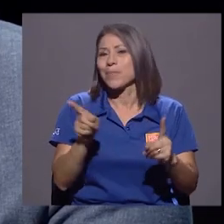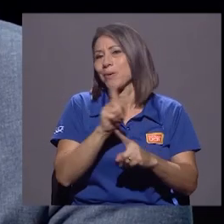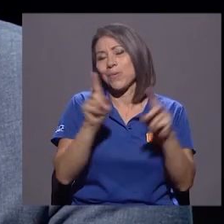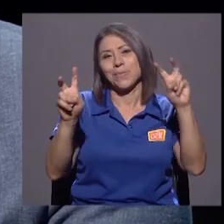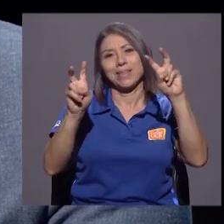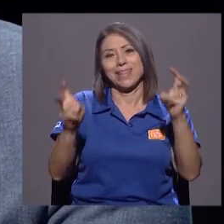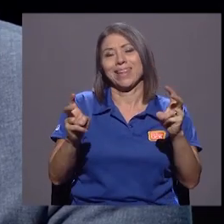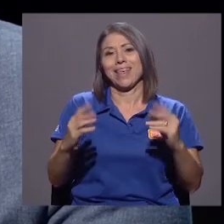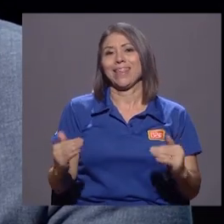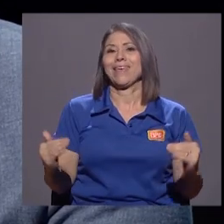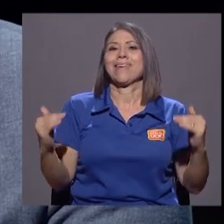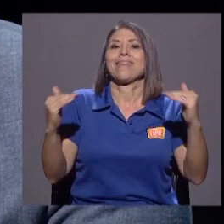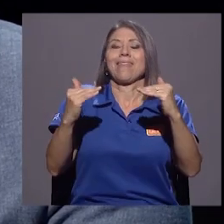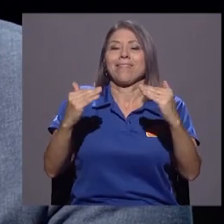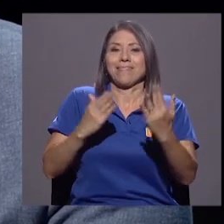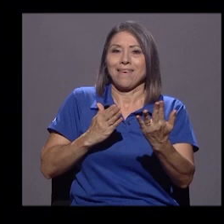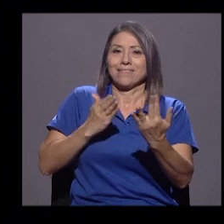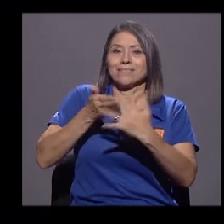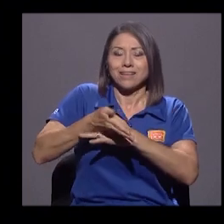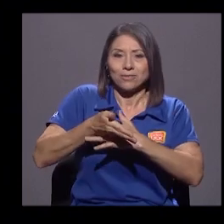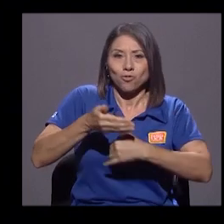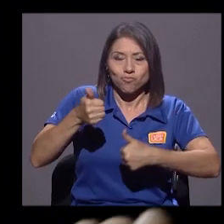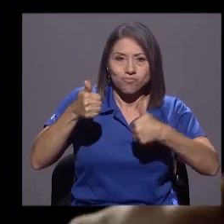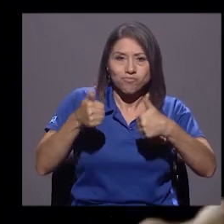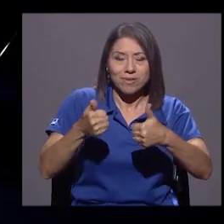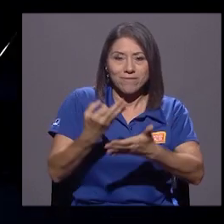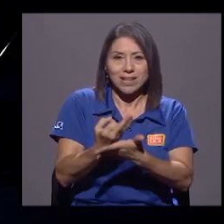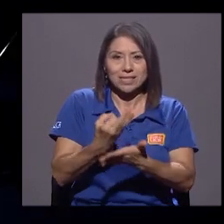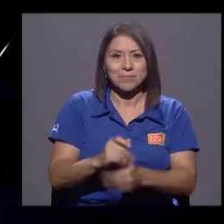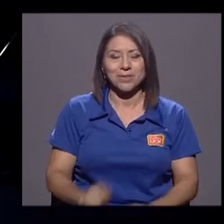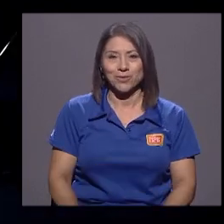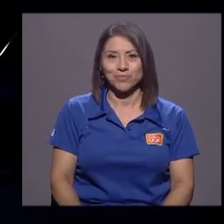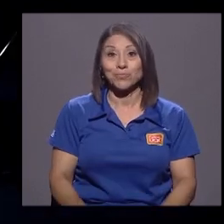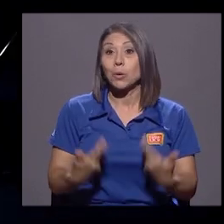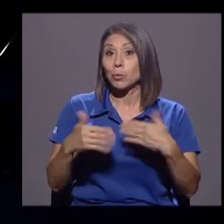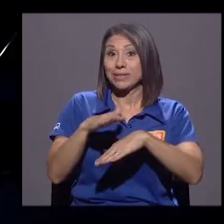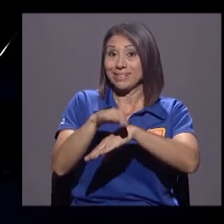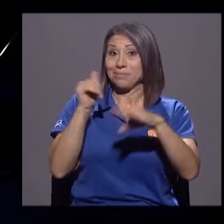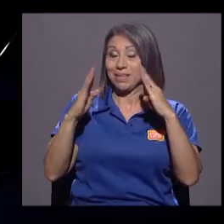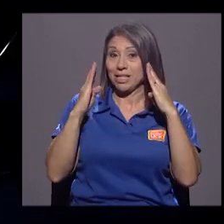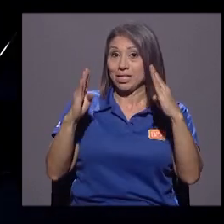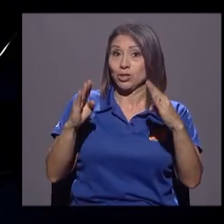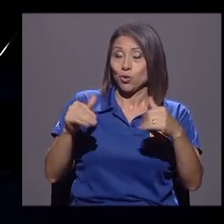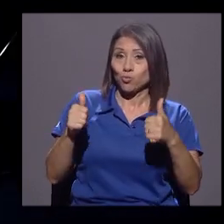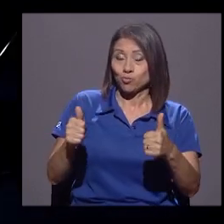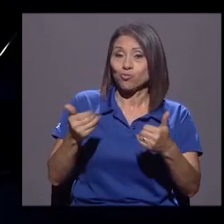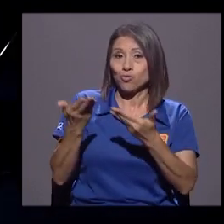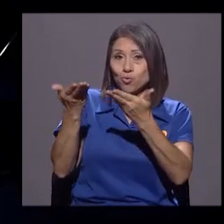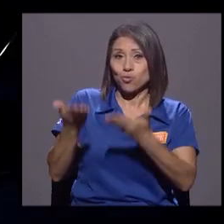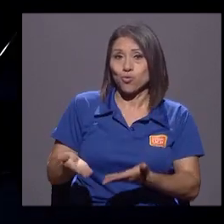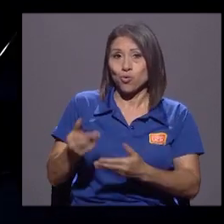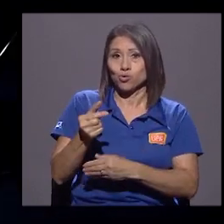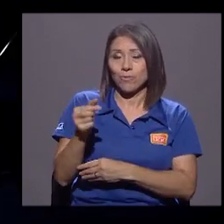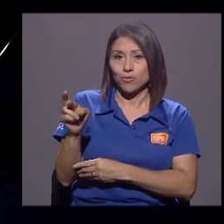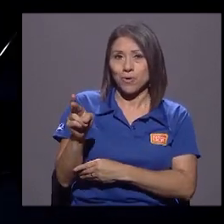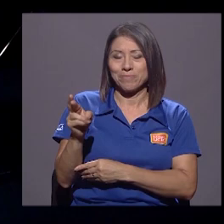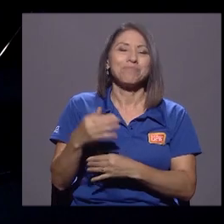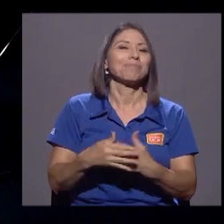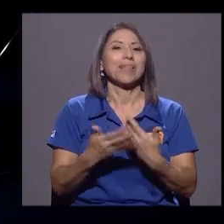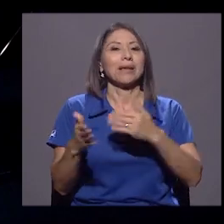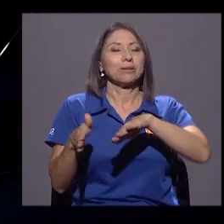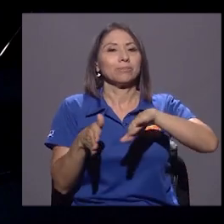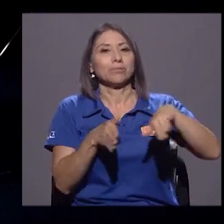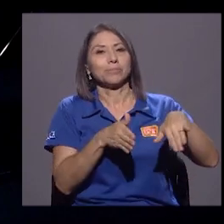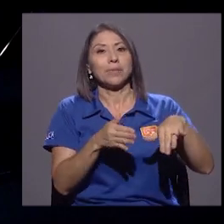acceso oportuno al financiamiento. Me quedo con esa llamada de atención que hace clarísima don Gustavo Román. Doy un salto,